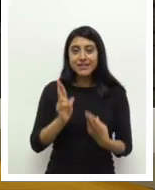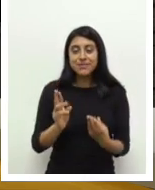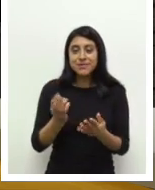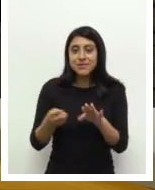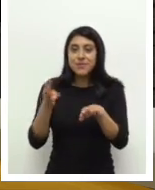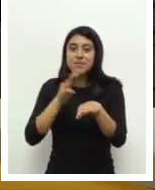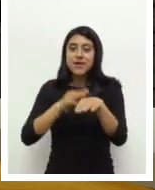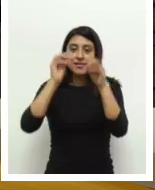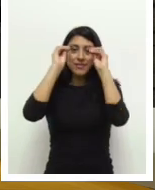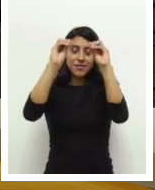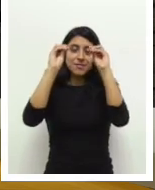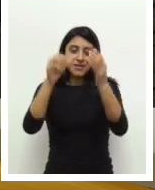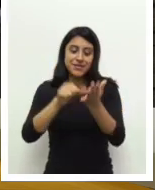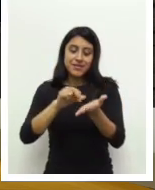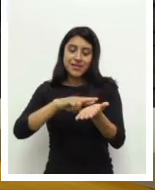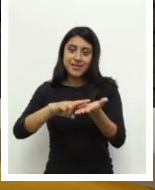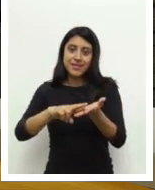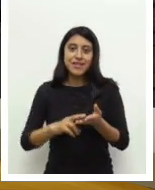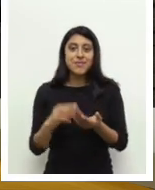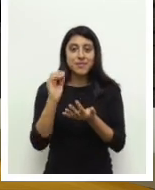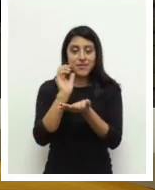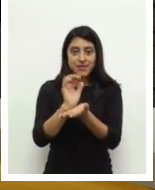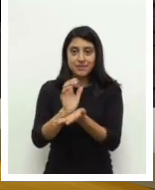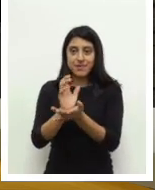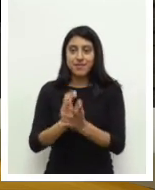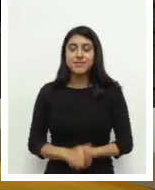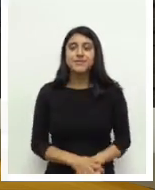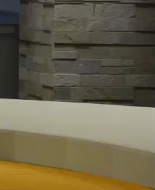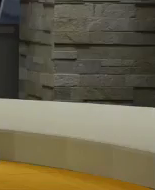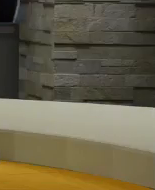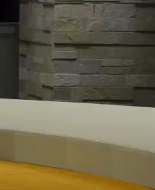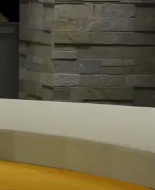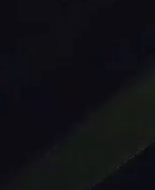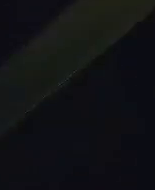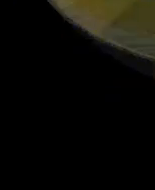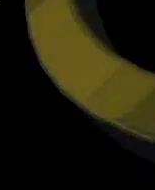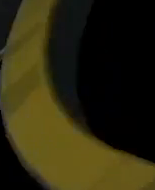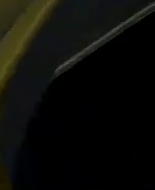acontecer y acciones del Registro Nacional de las Personas. ¡Los esperamos!